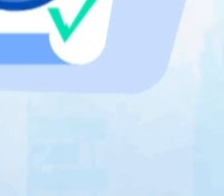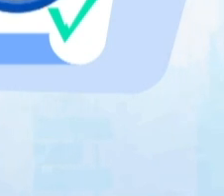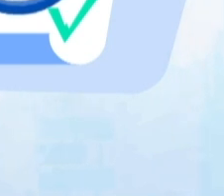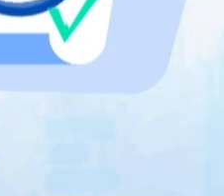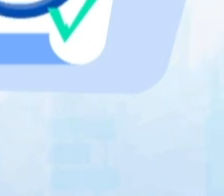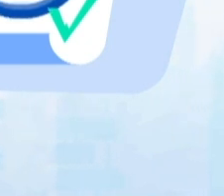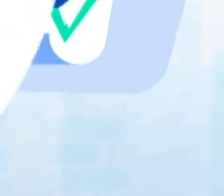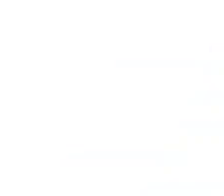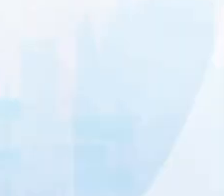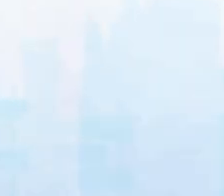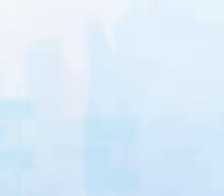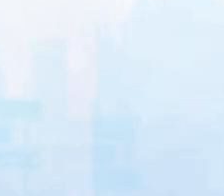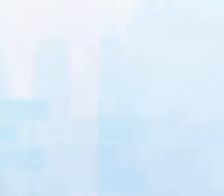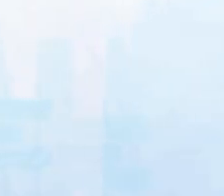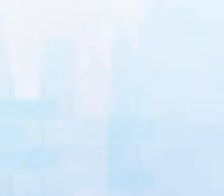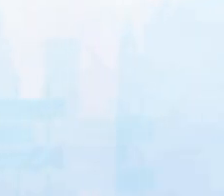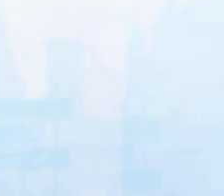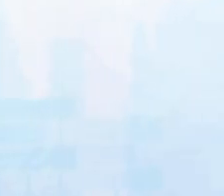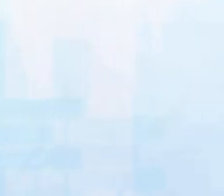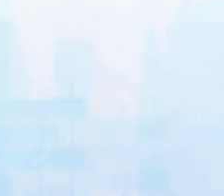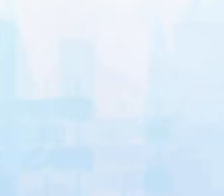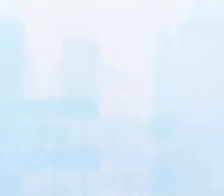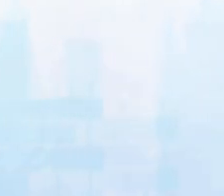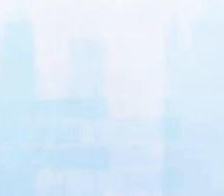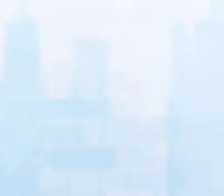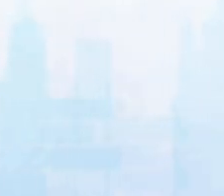los compromisos adquiridos gracias